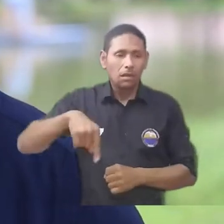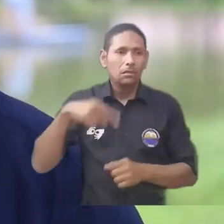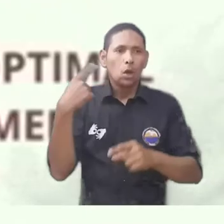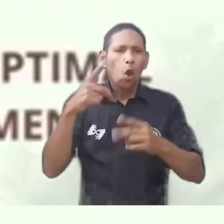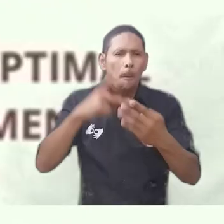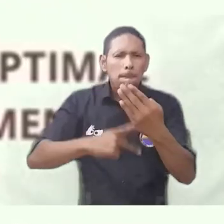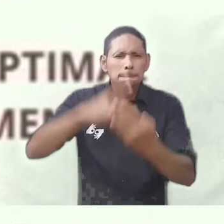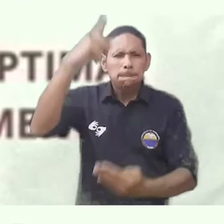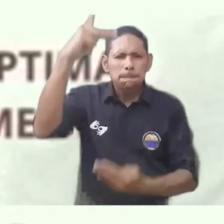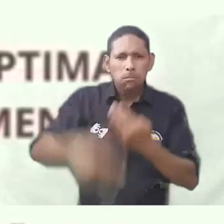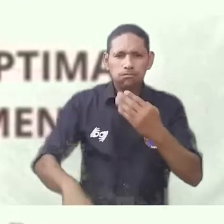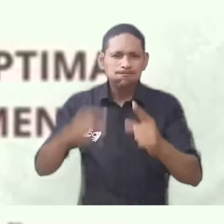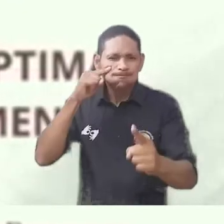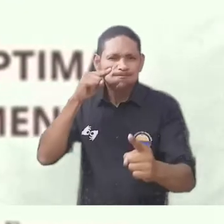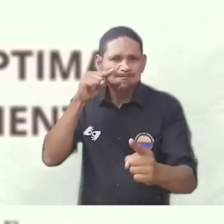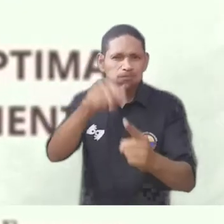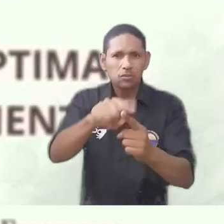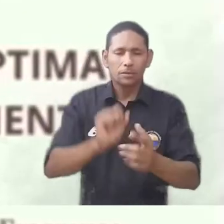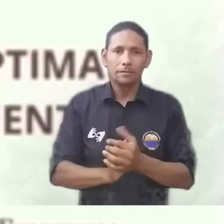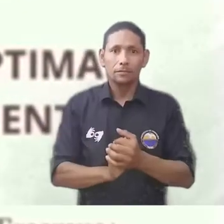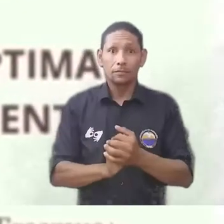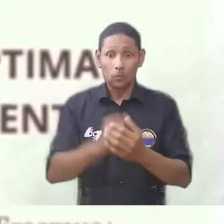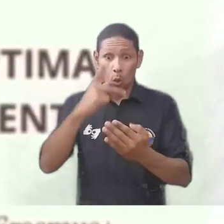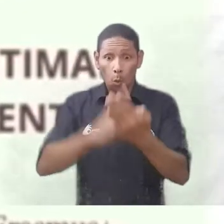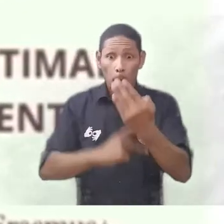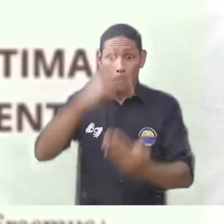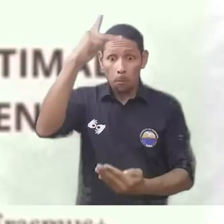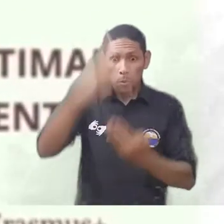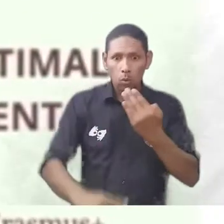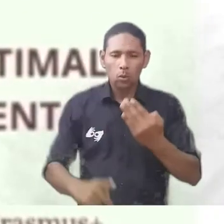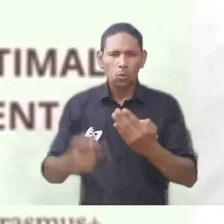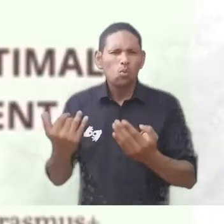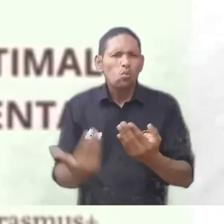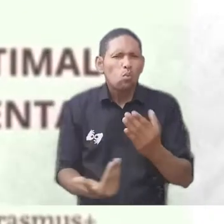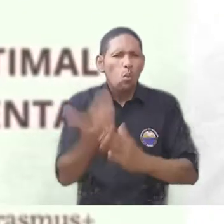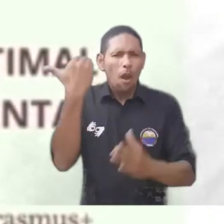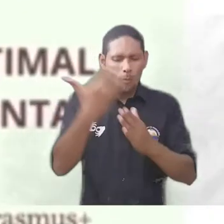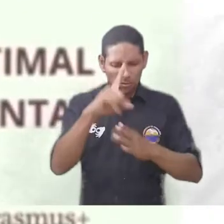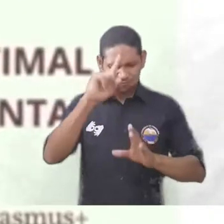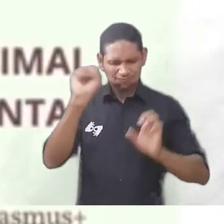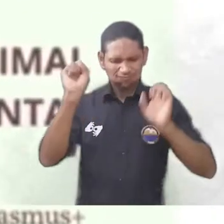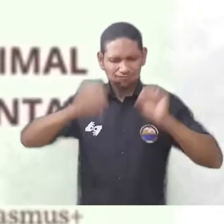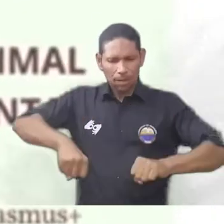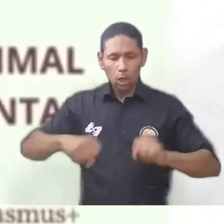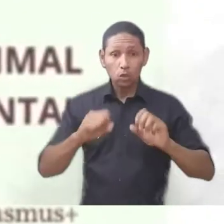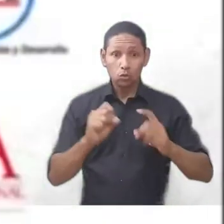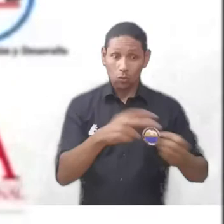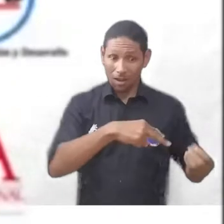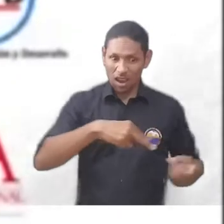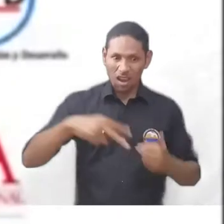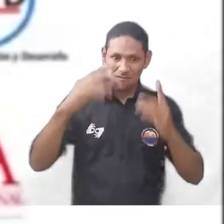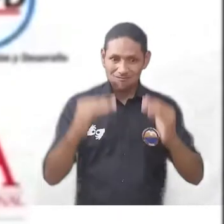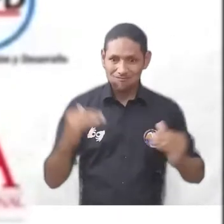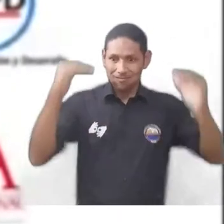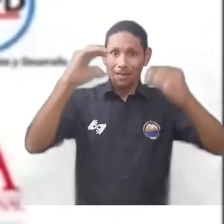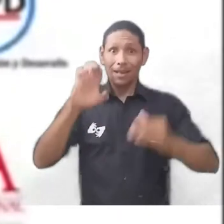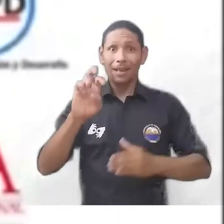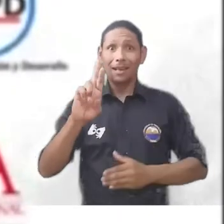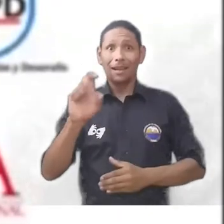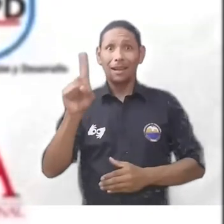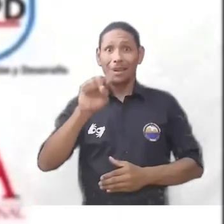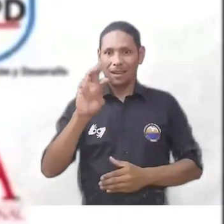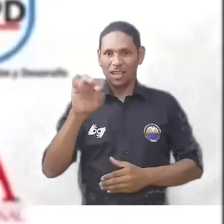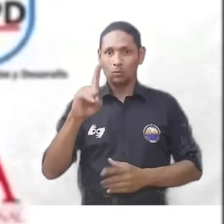Store. En el marco del proyecto de construcción de capacidades en educación superior Erasmus Plus Store, cuyo objetivo es el